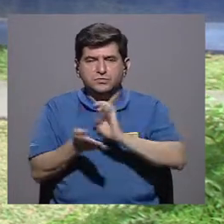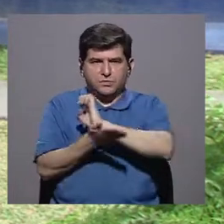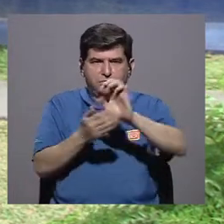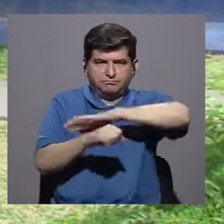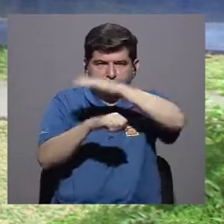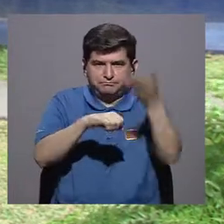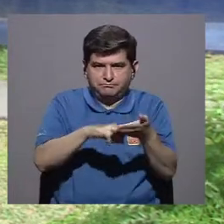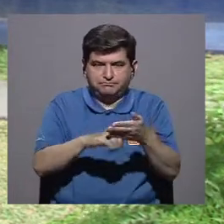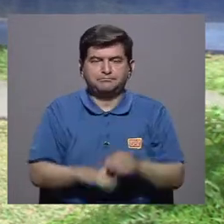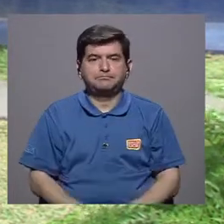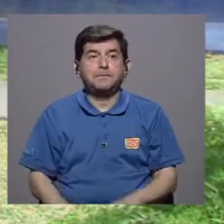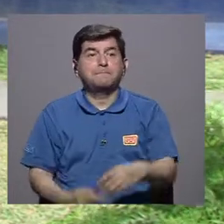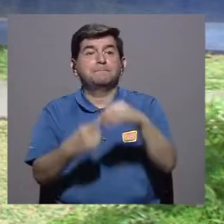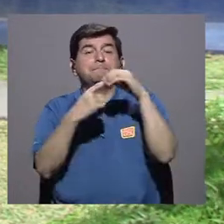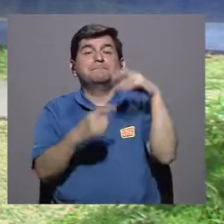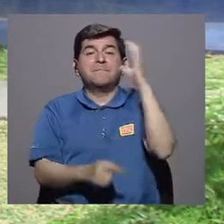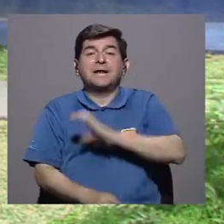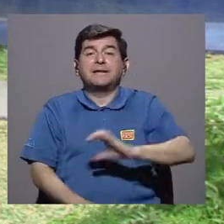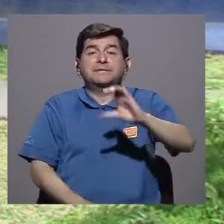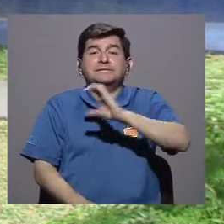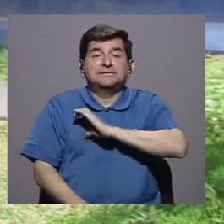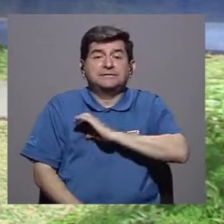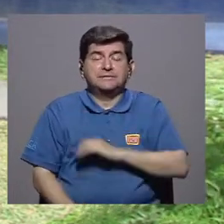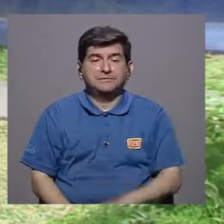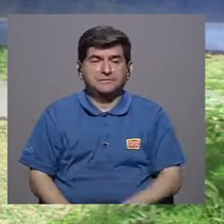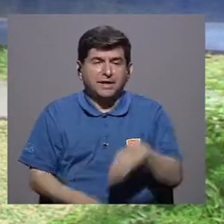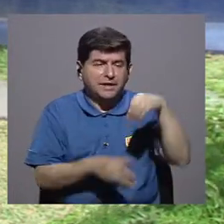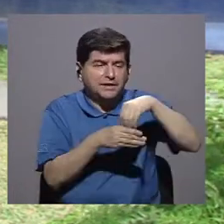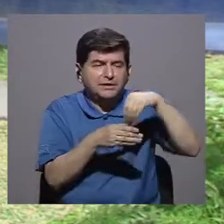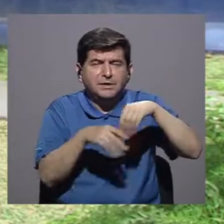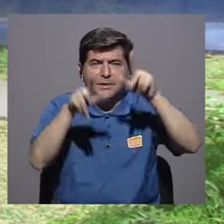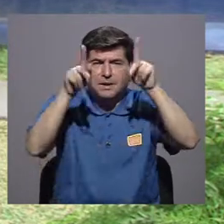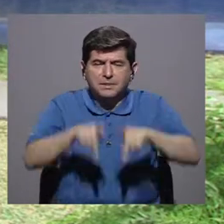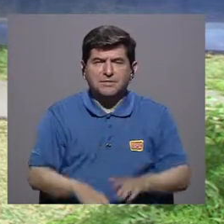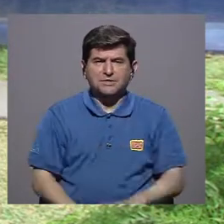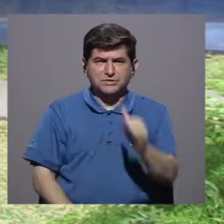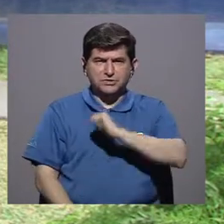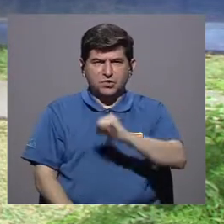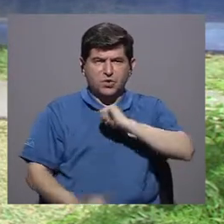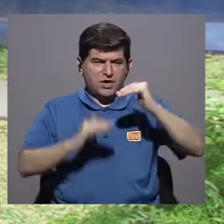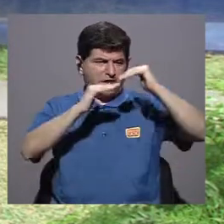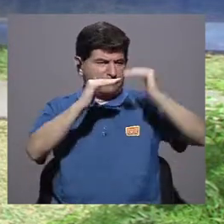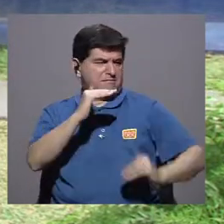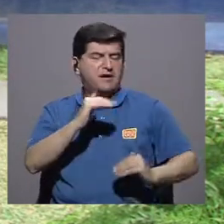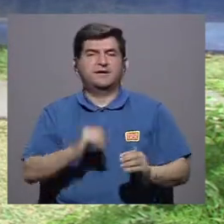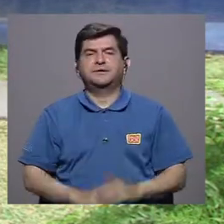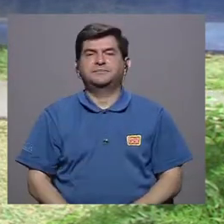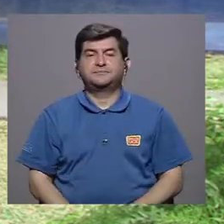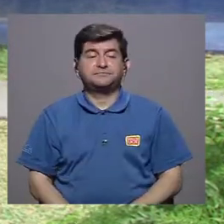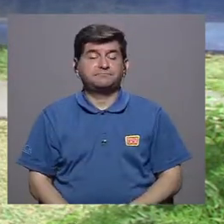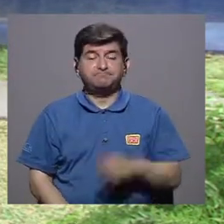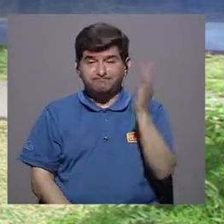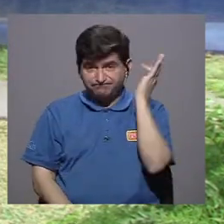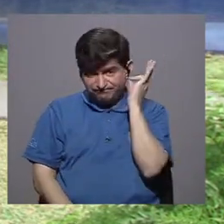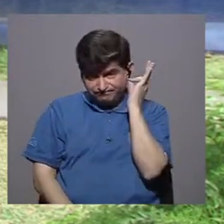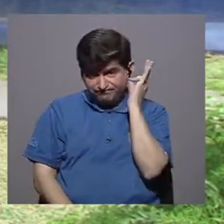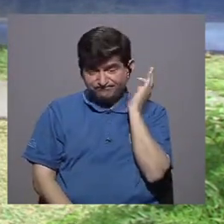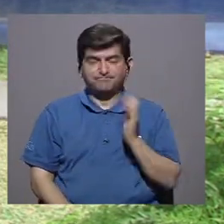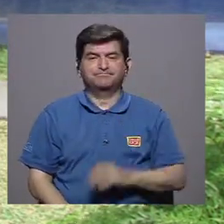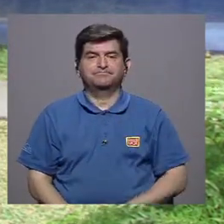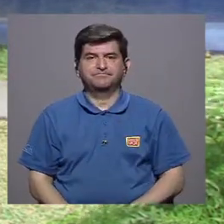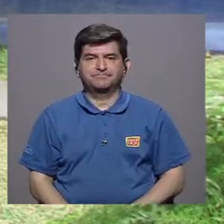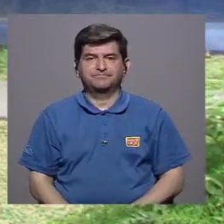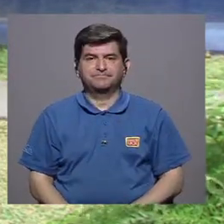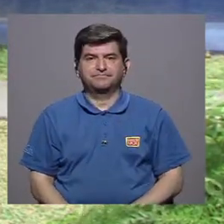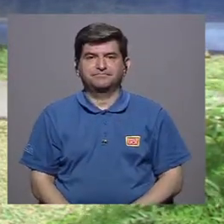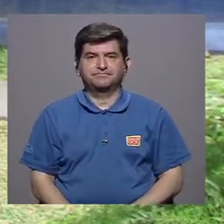Las principales características que componen a las personas con una actitud baja es que son mujeres, que